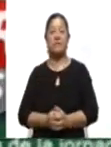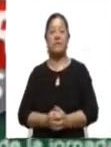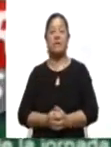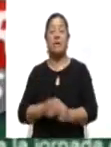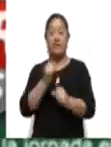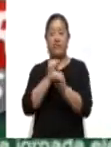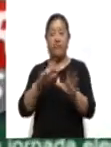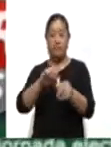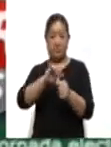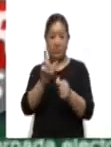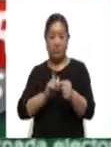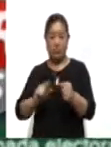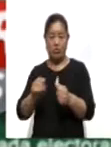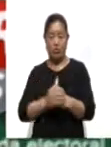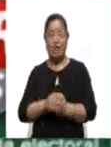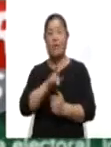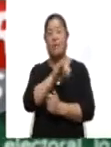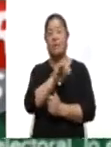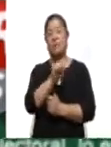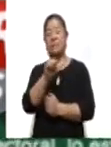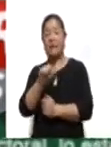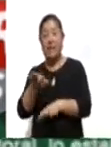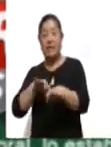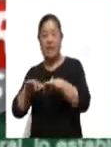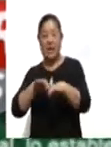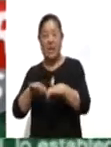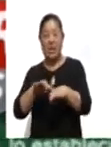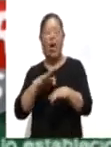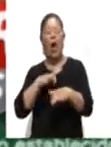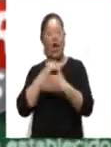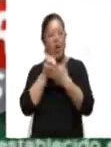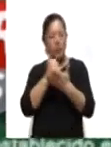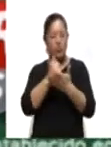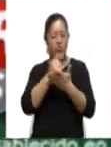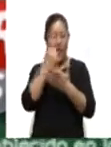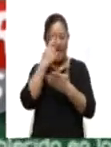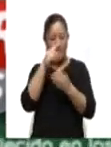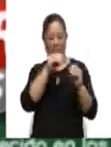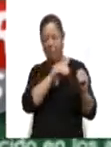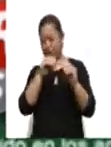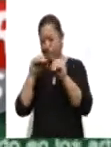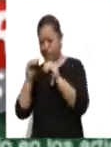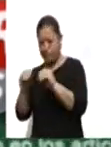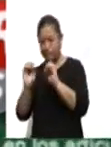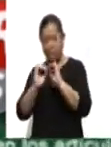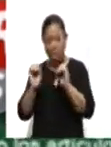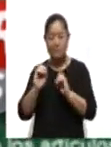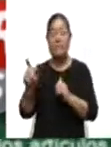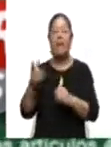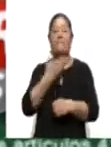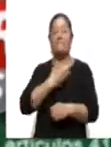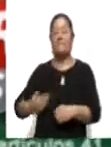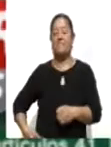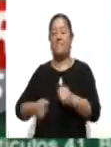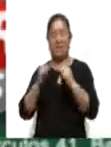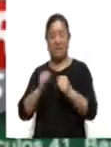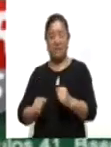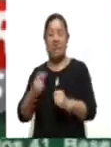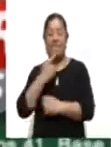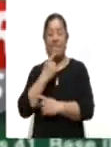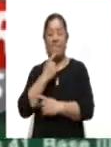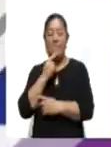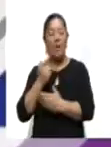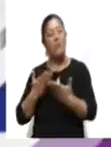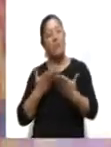En Información Nacional, visas de trabajo mitigarán migración, afirmó el presidente López Obrador al reiterar propuesta a Estados